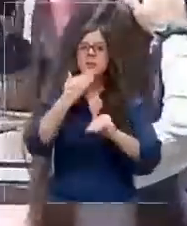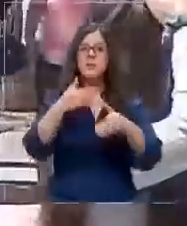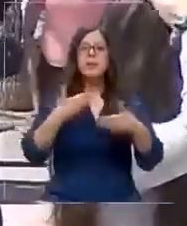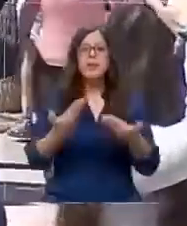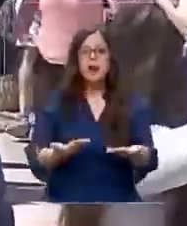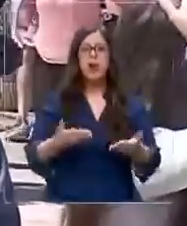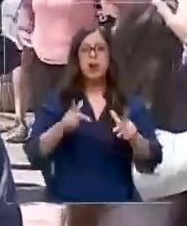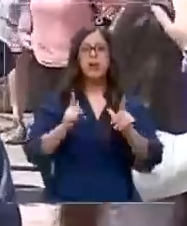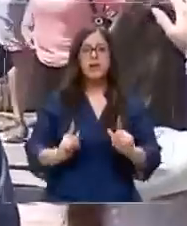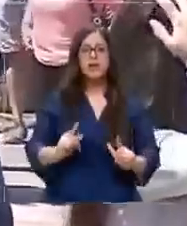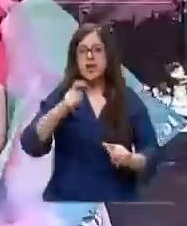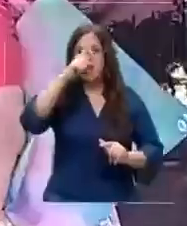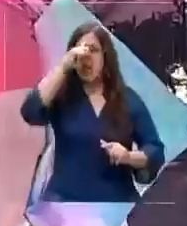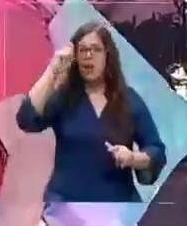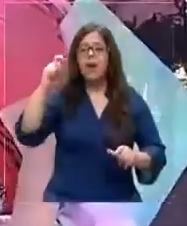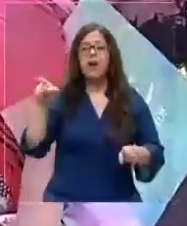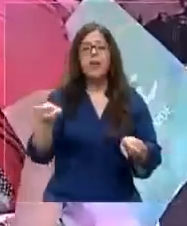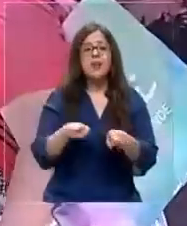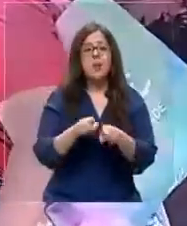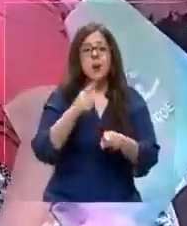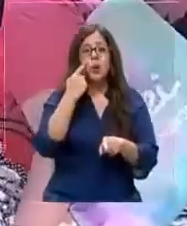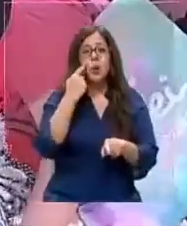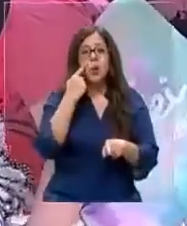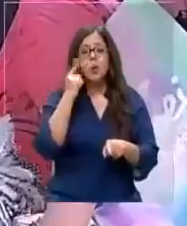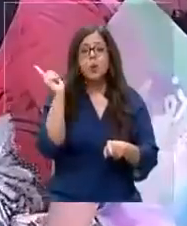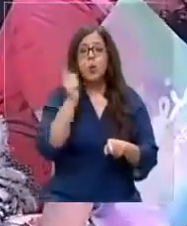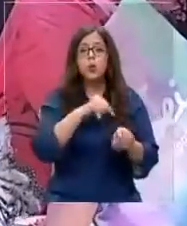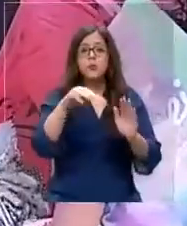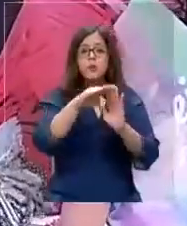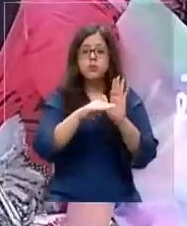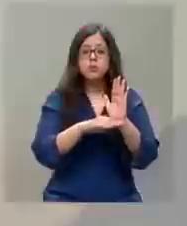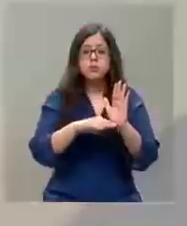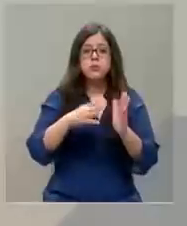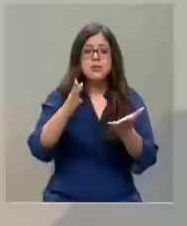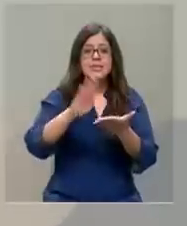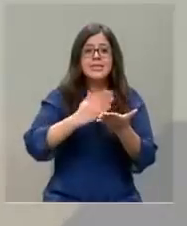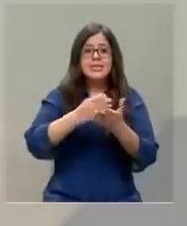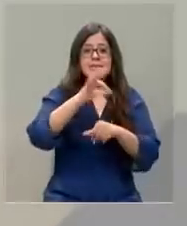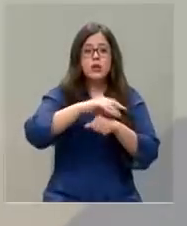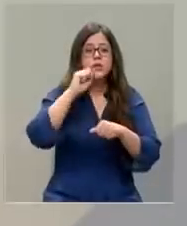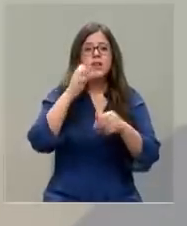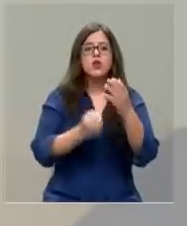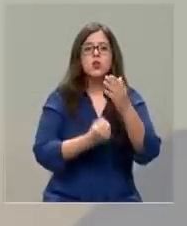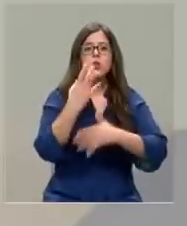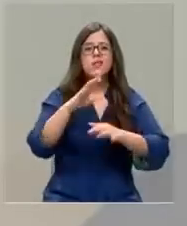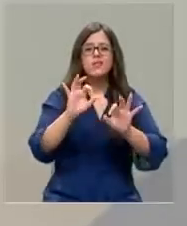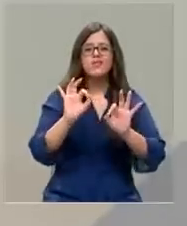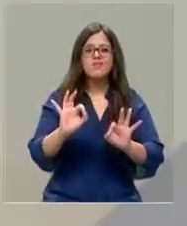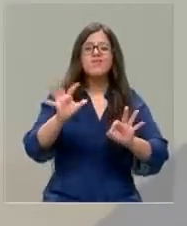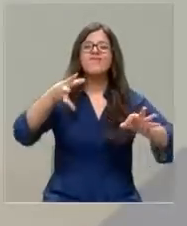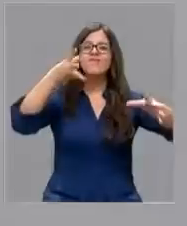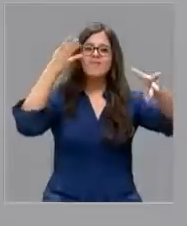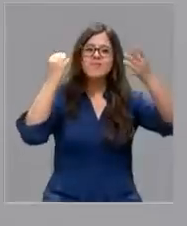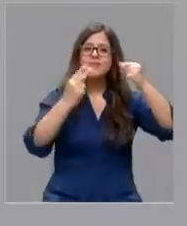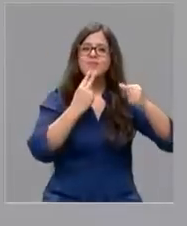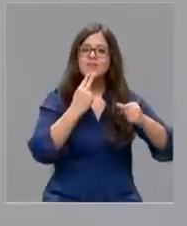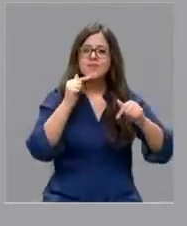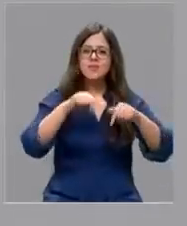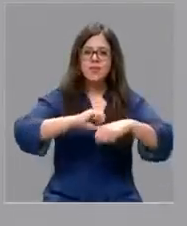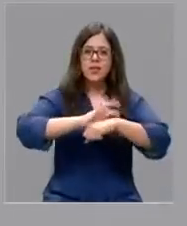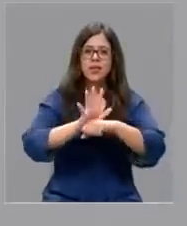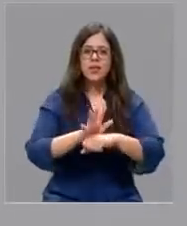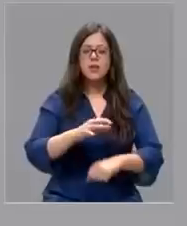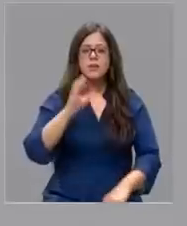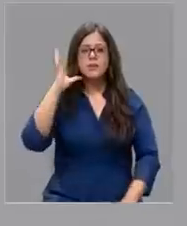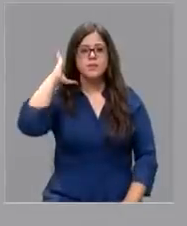esta época estival. Teniendo en cuenta que las últimas medidas sanitarias apuntan a esta nueva normalidad de aprender a vivir con el COVID.